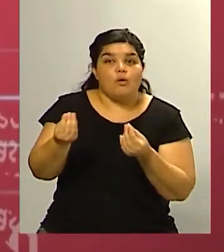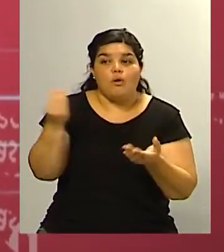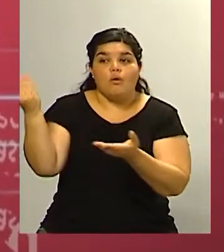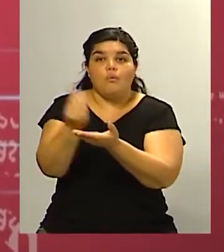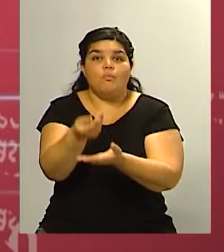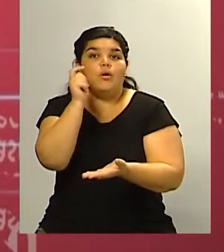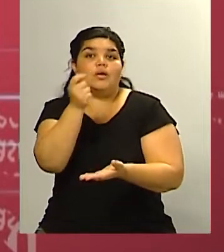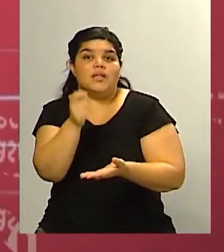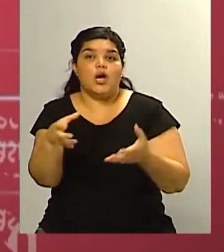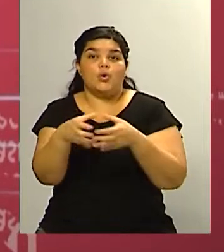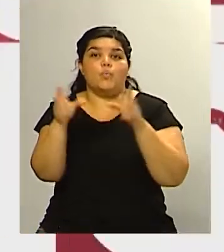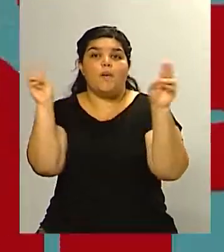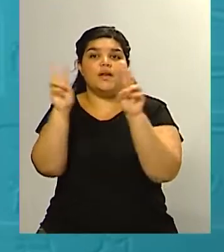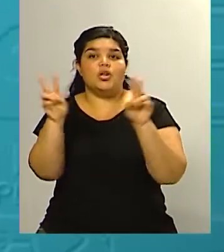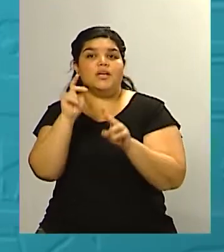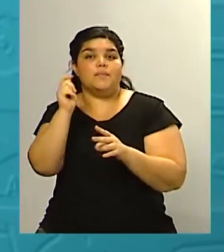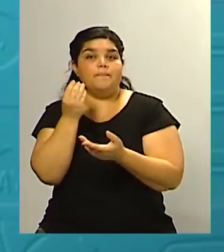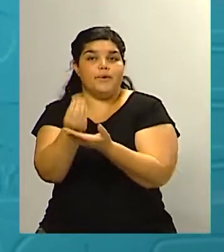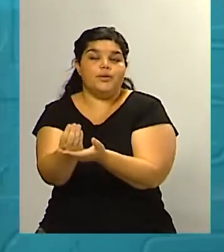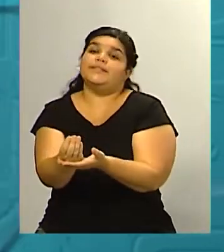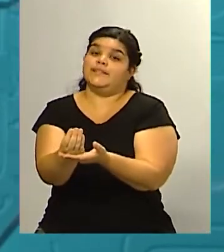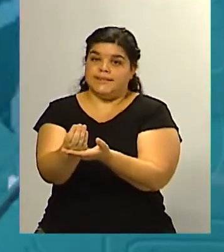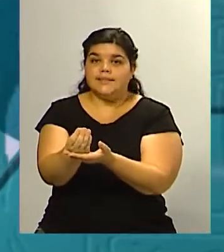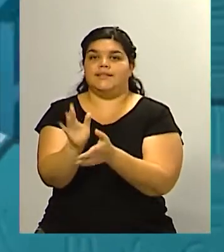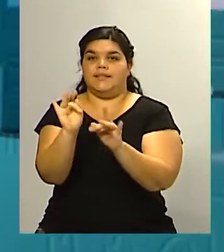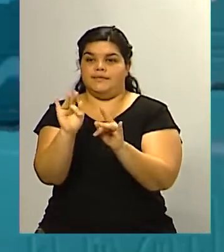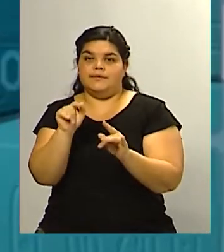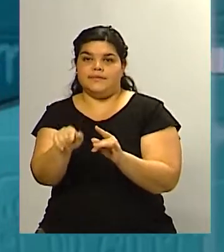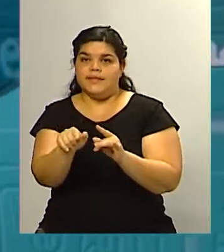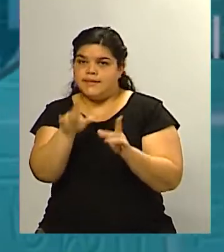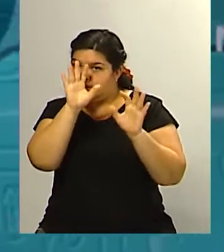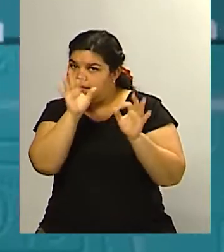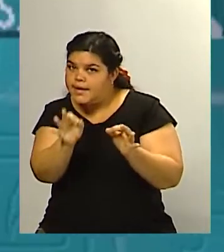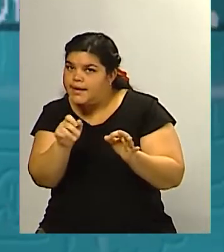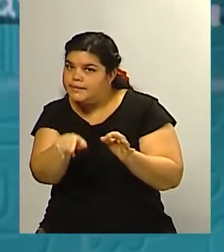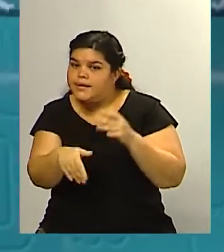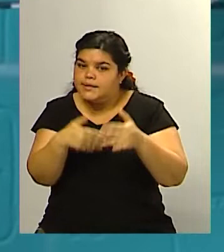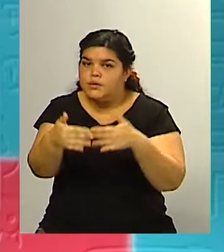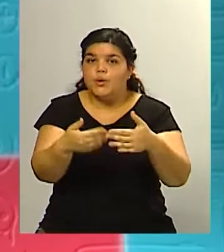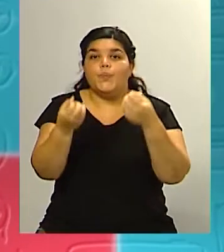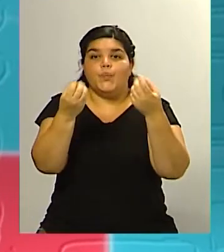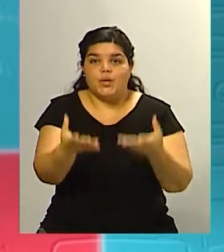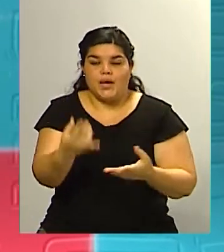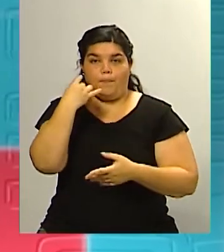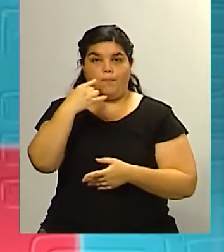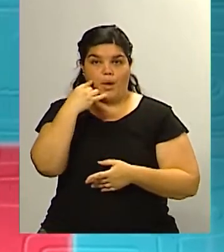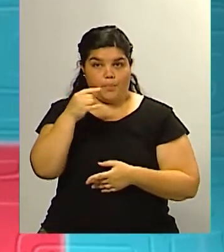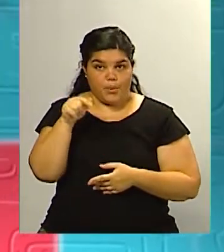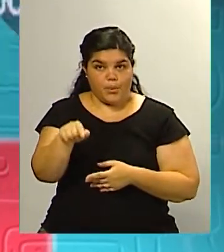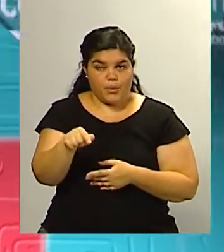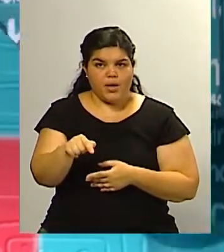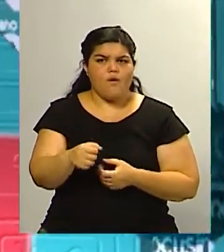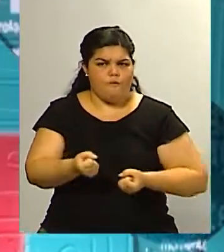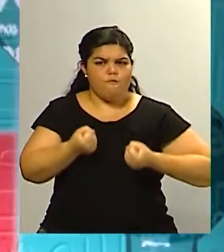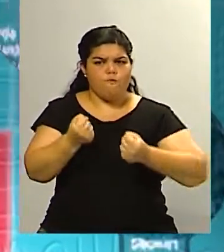va a presentar el peronismo siendo que han sido muy fuertes ese departamento no